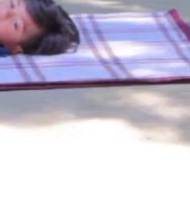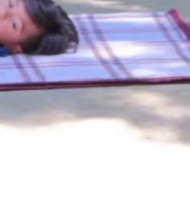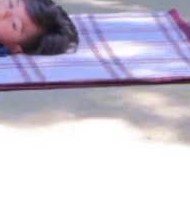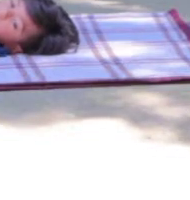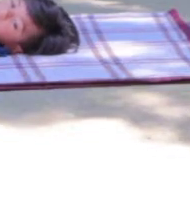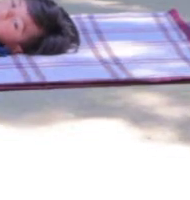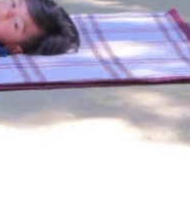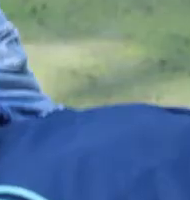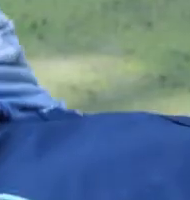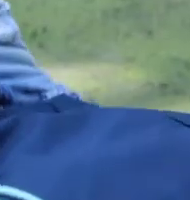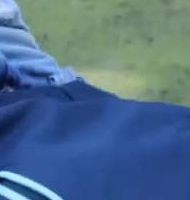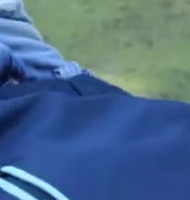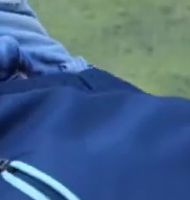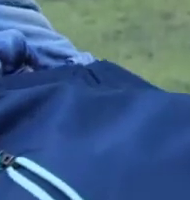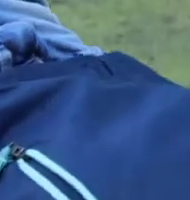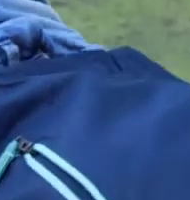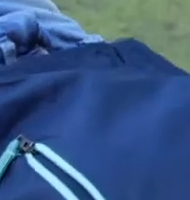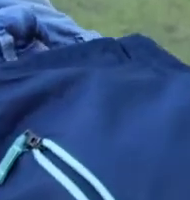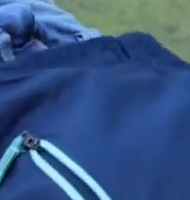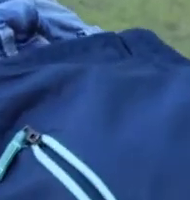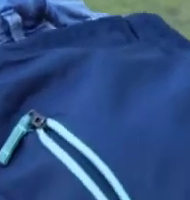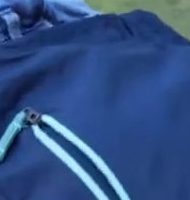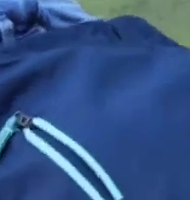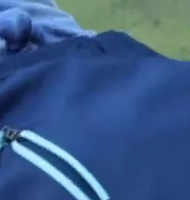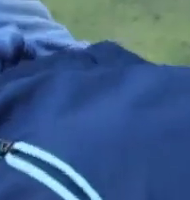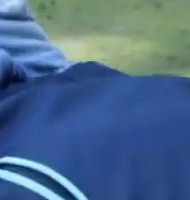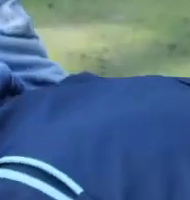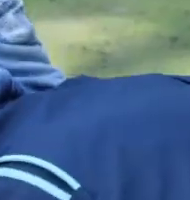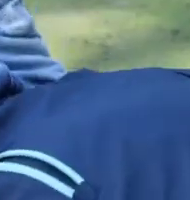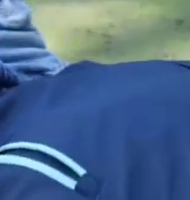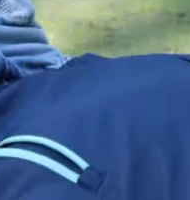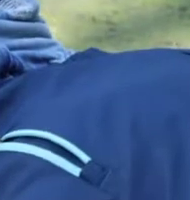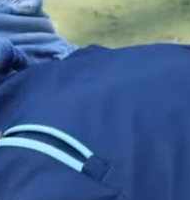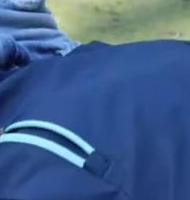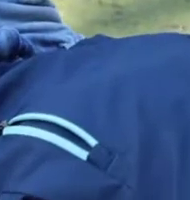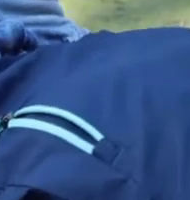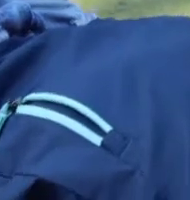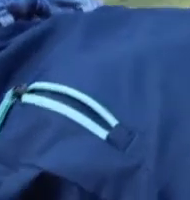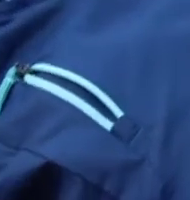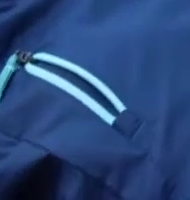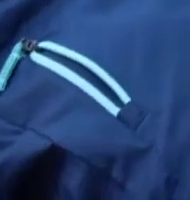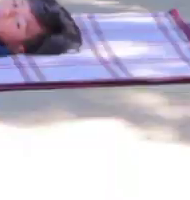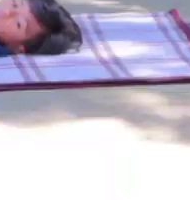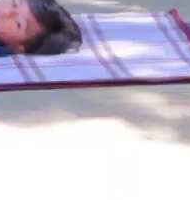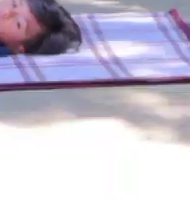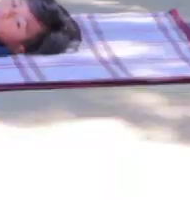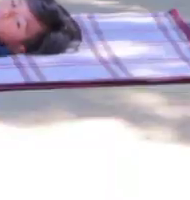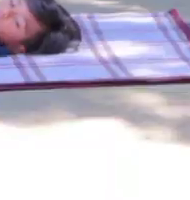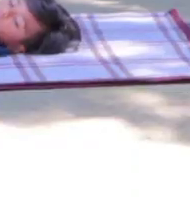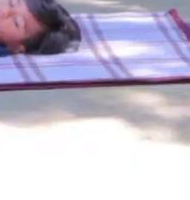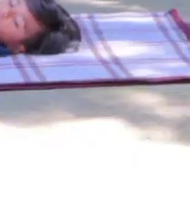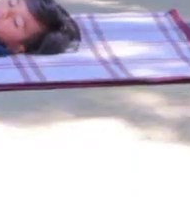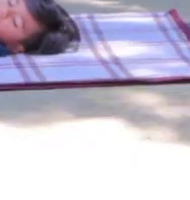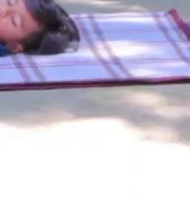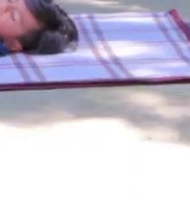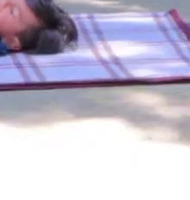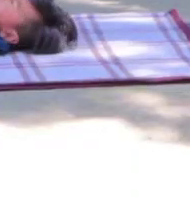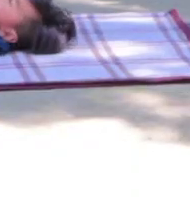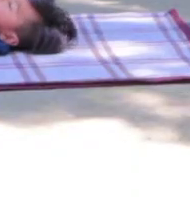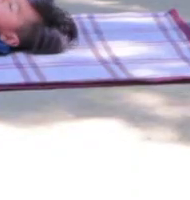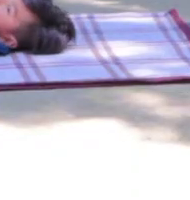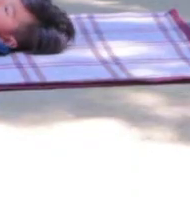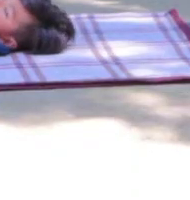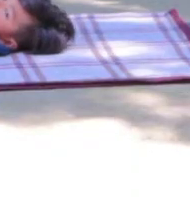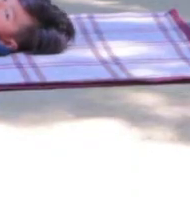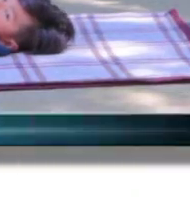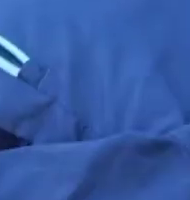bajamos. Mantenemos nuestros pies juntos. Elevamos cadera. Una vez más. Otro más.